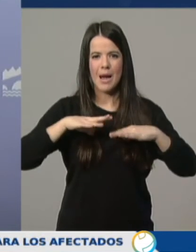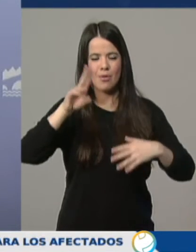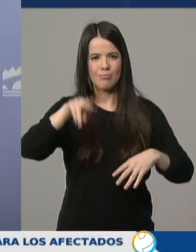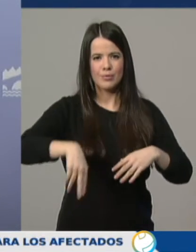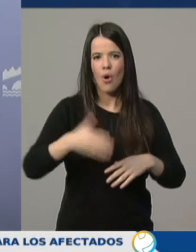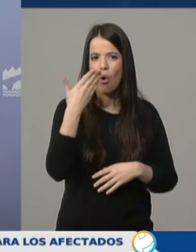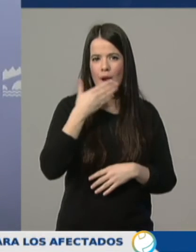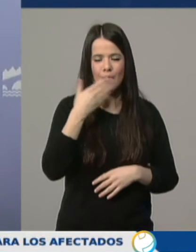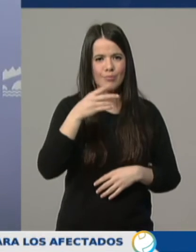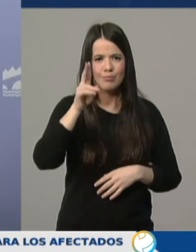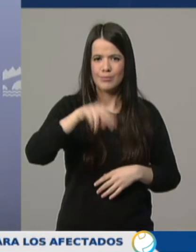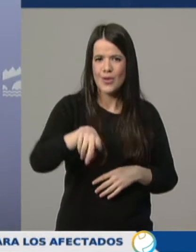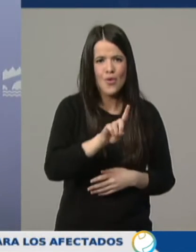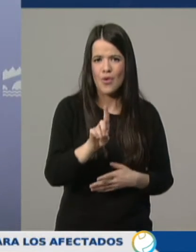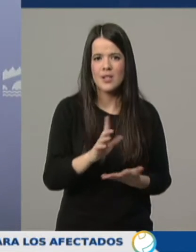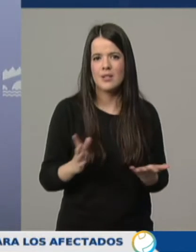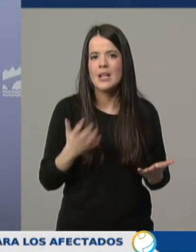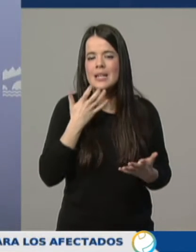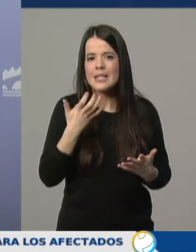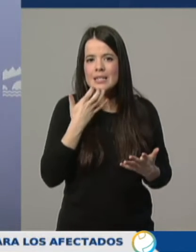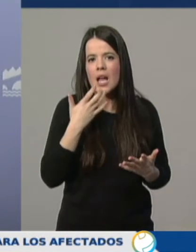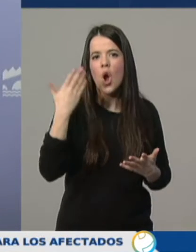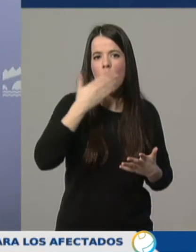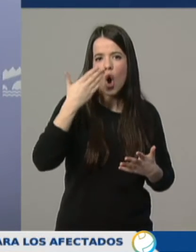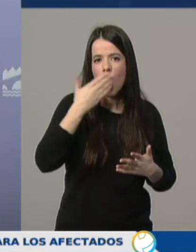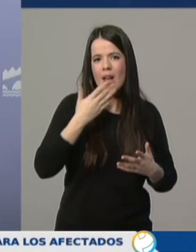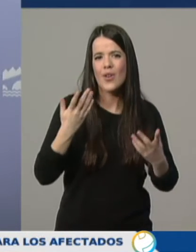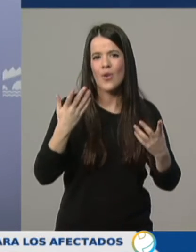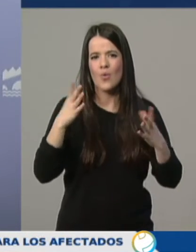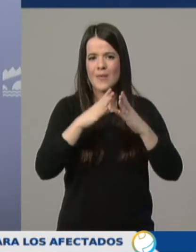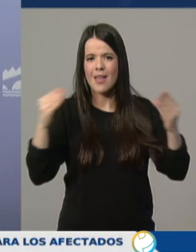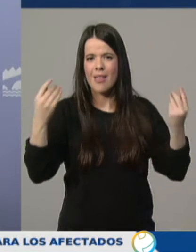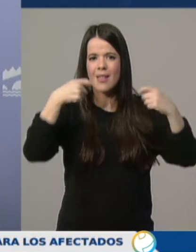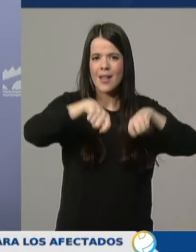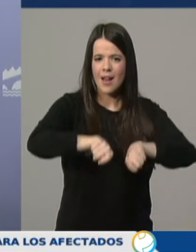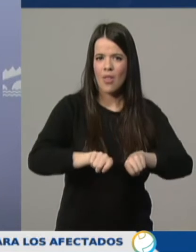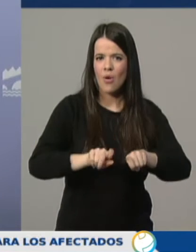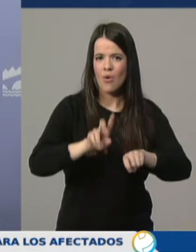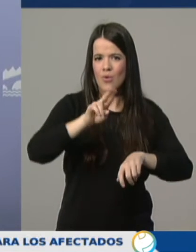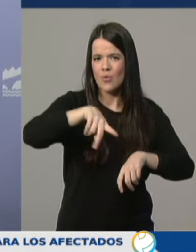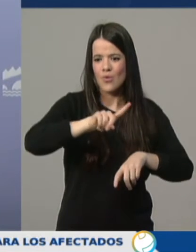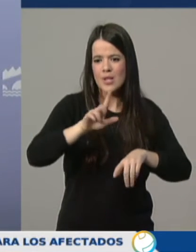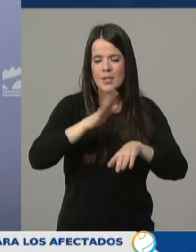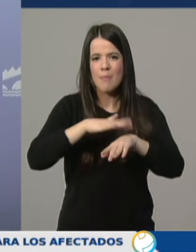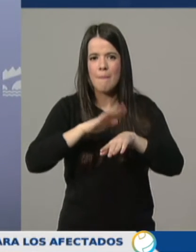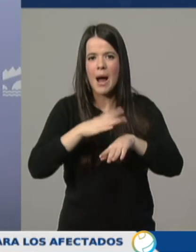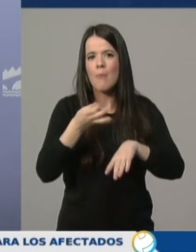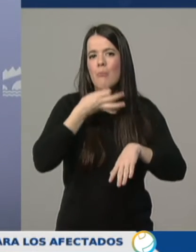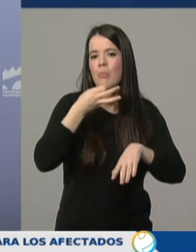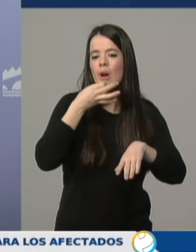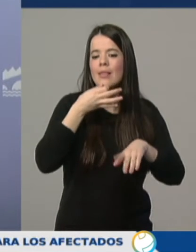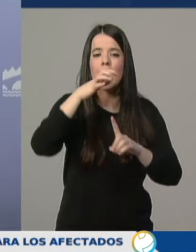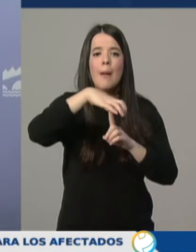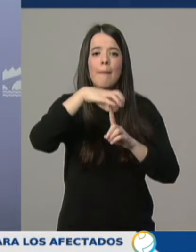Si hemos cerrado las escuelas y los colegios y la universidad, no es para salir en grupo toda la clase, quedar por la tarde en el